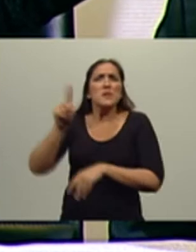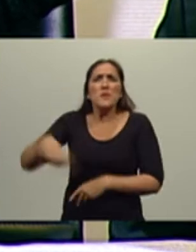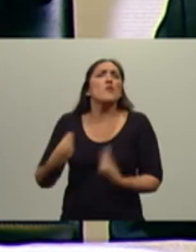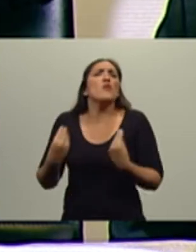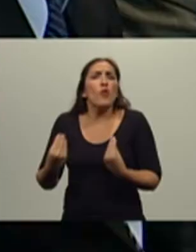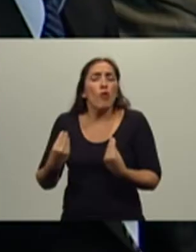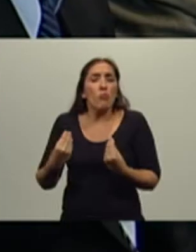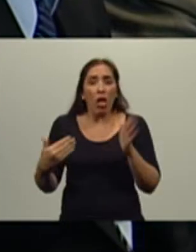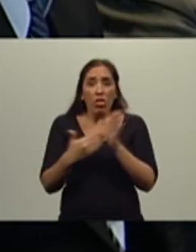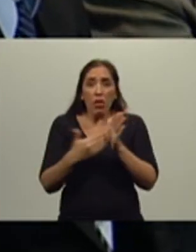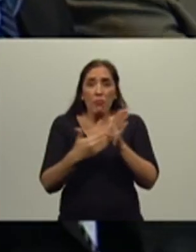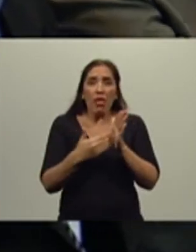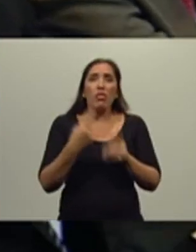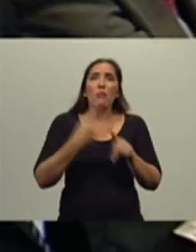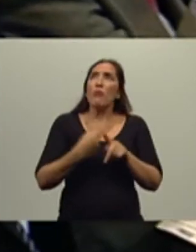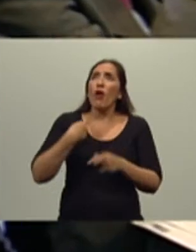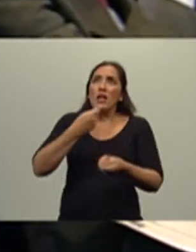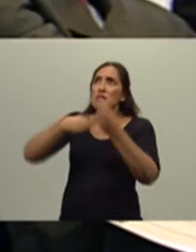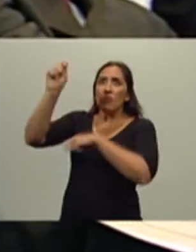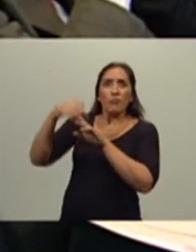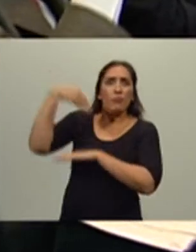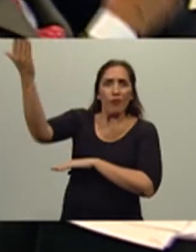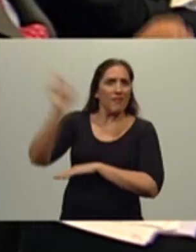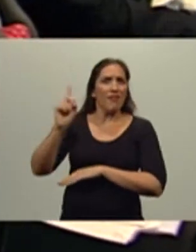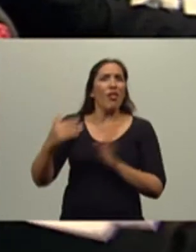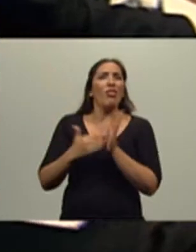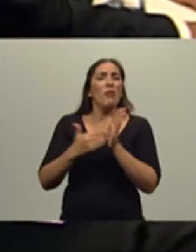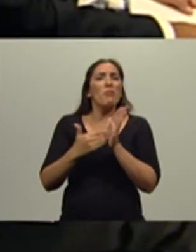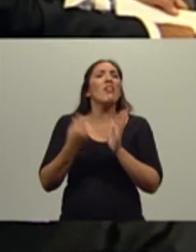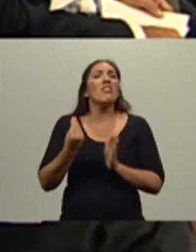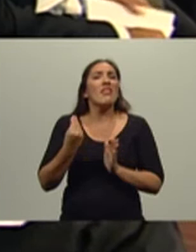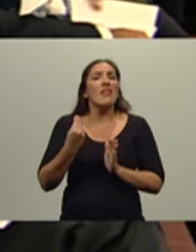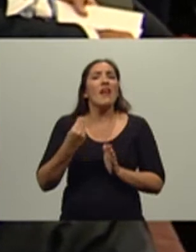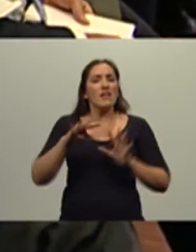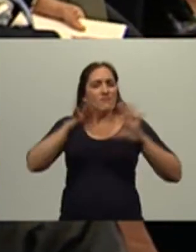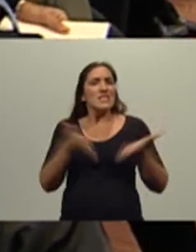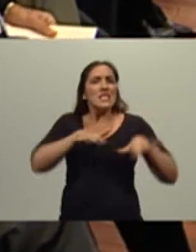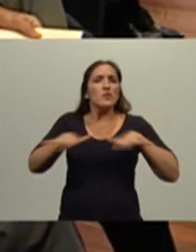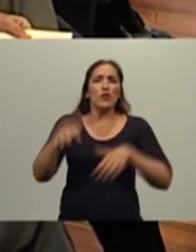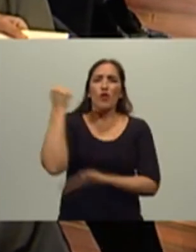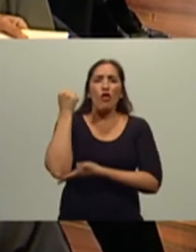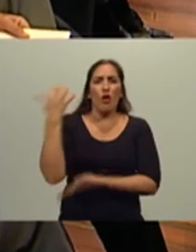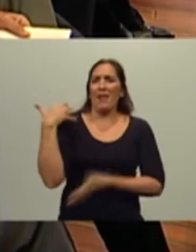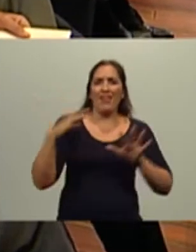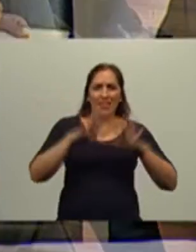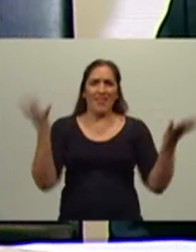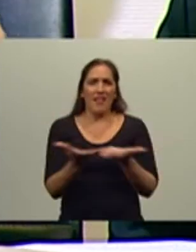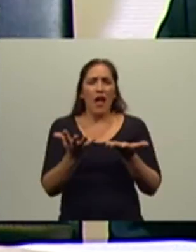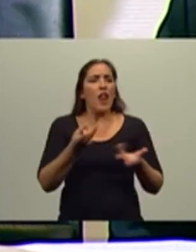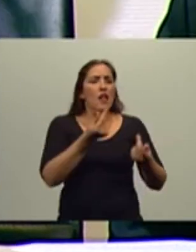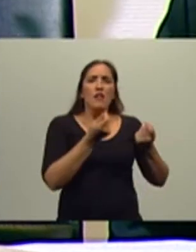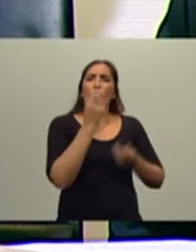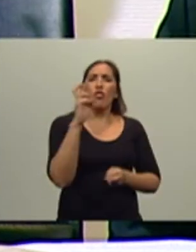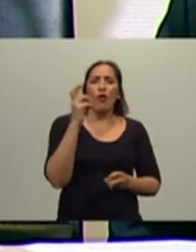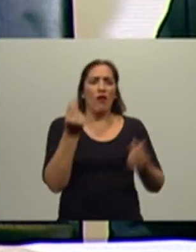monto de los derechos de exportación, sino de las condiciones macroeconómicas, entre ellas, tipo de cambio,